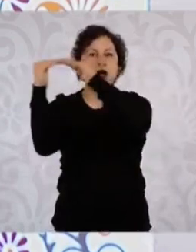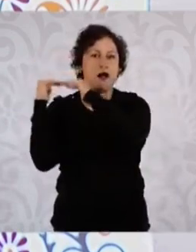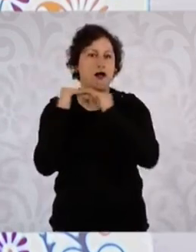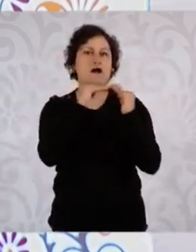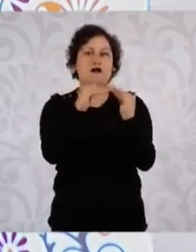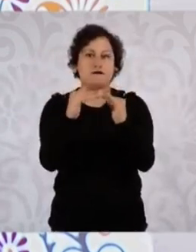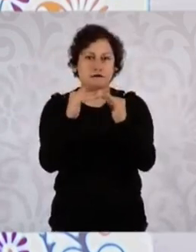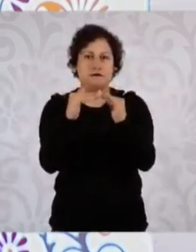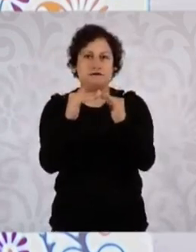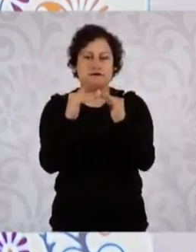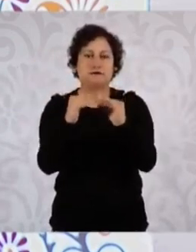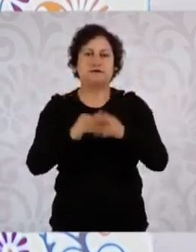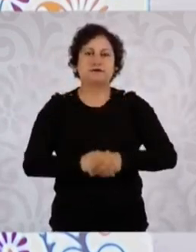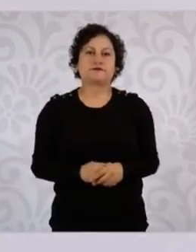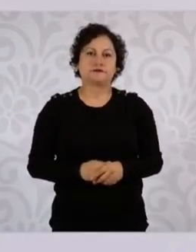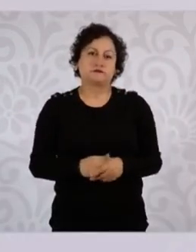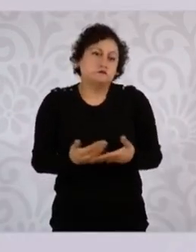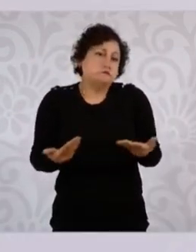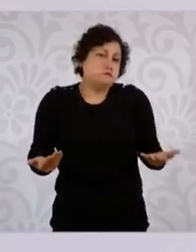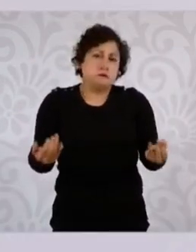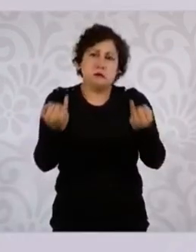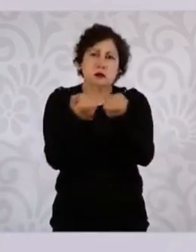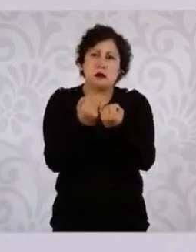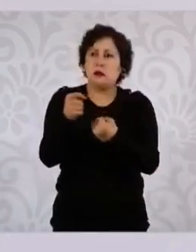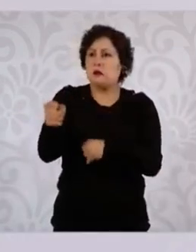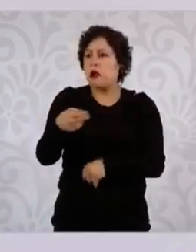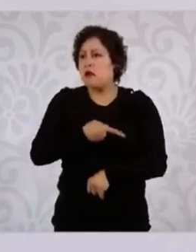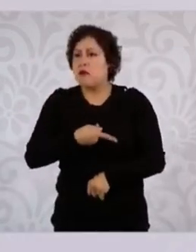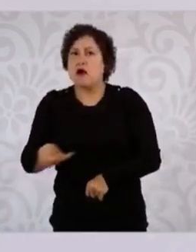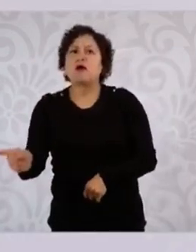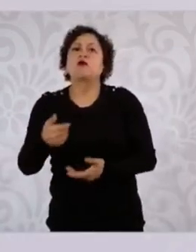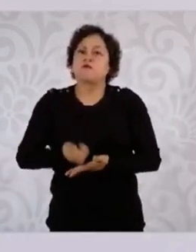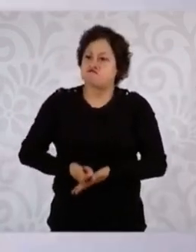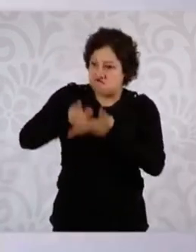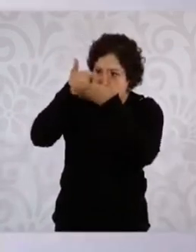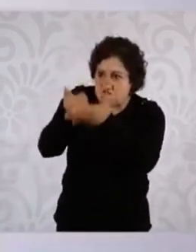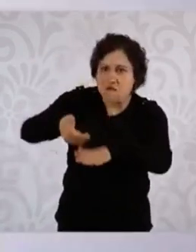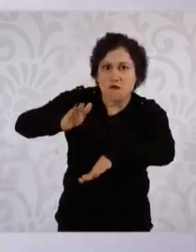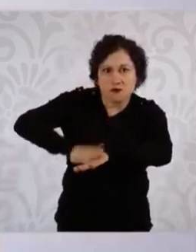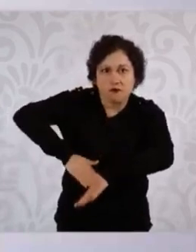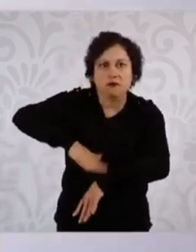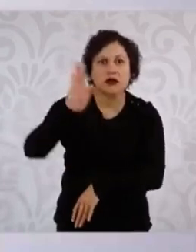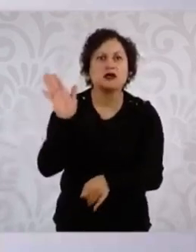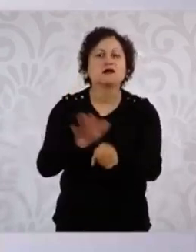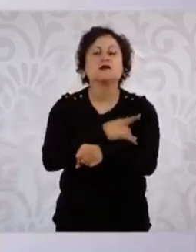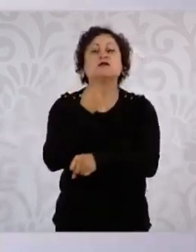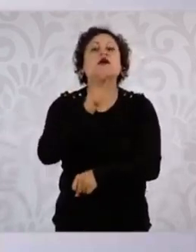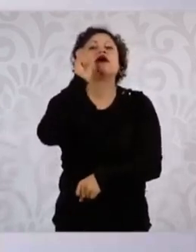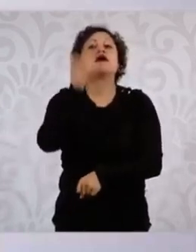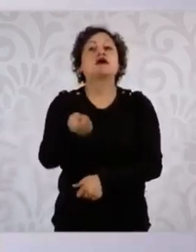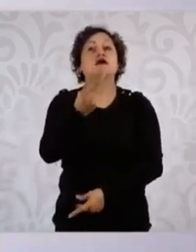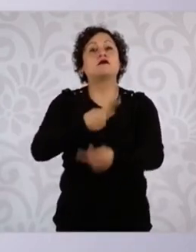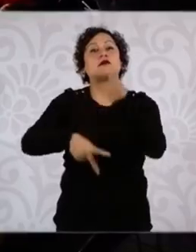Y además apoyamos a quien menos tiene, porque lo que queremos es que haya bienestar.